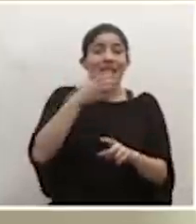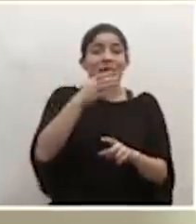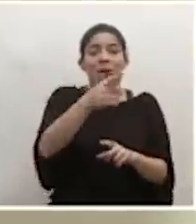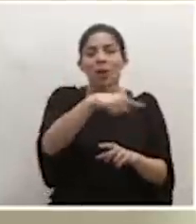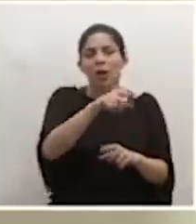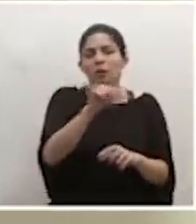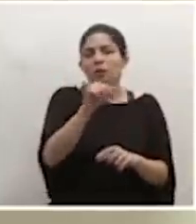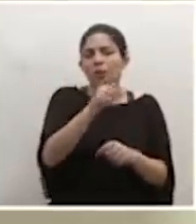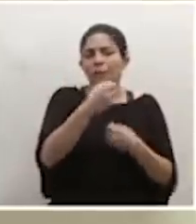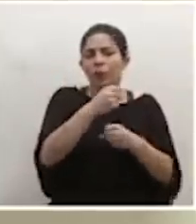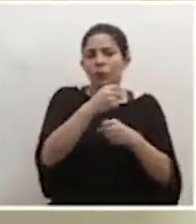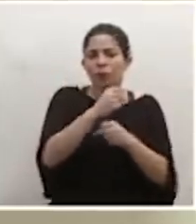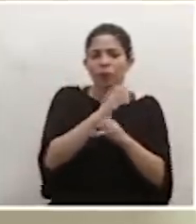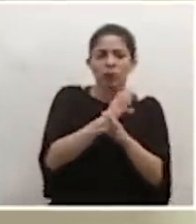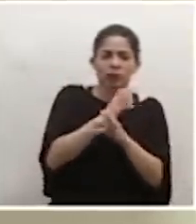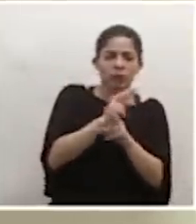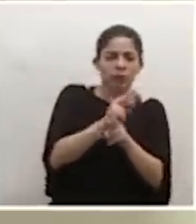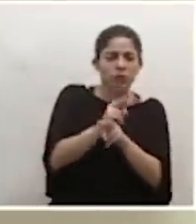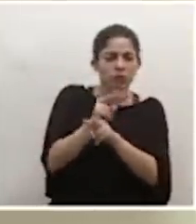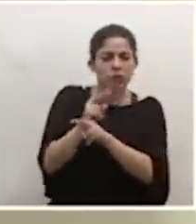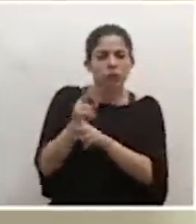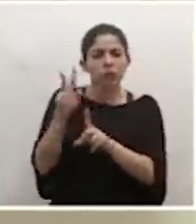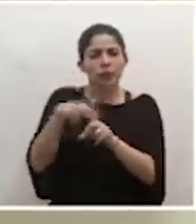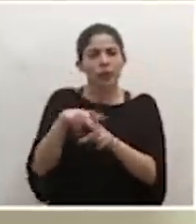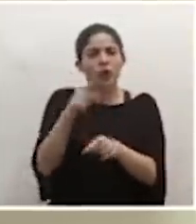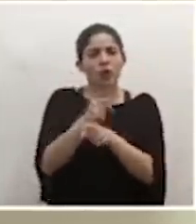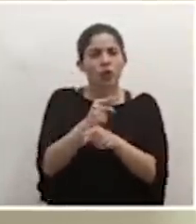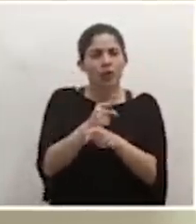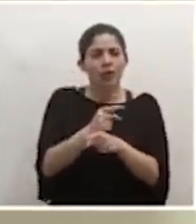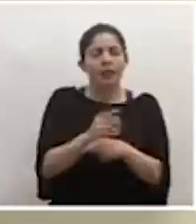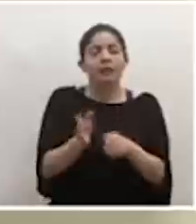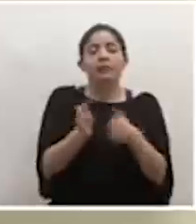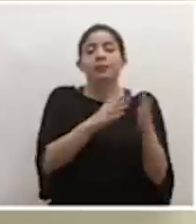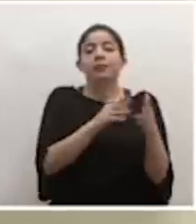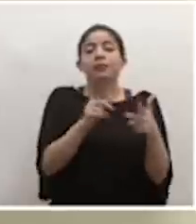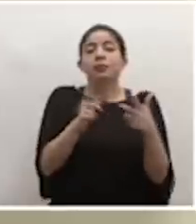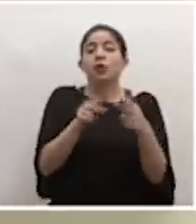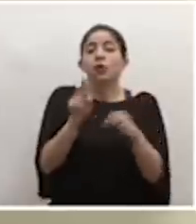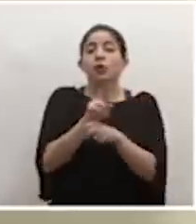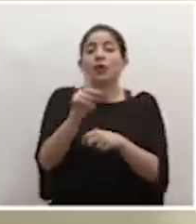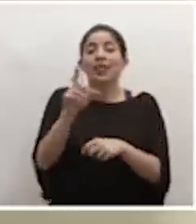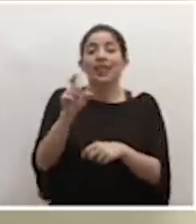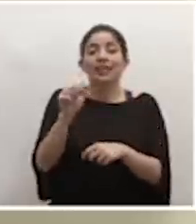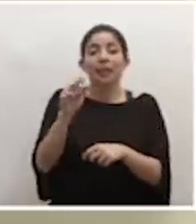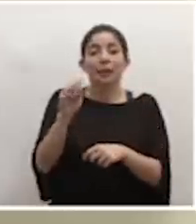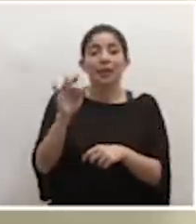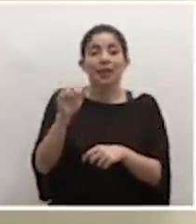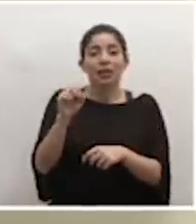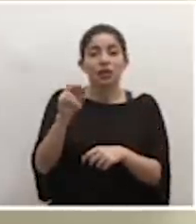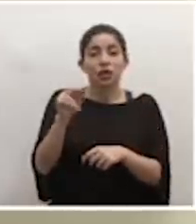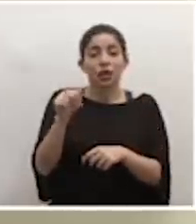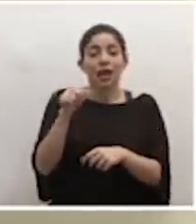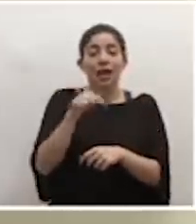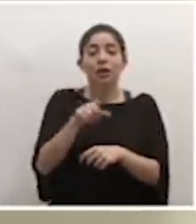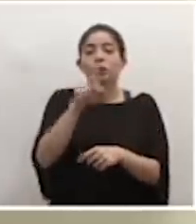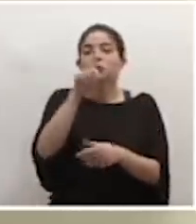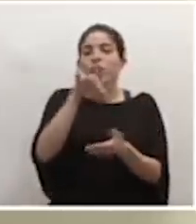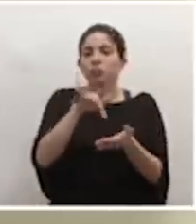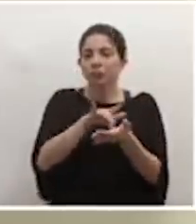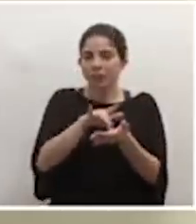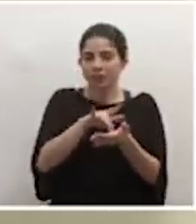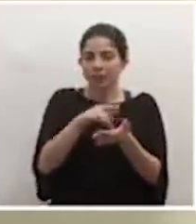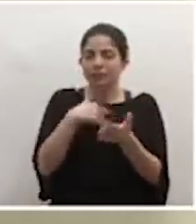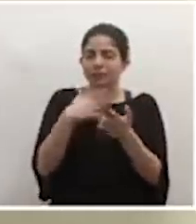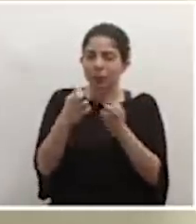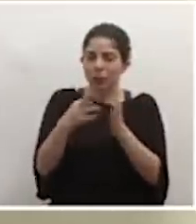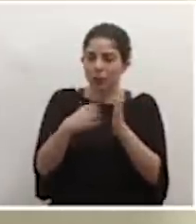estaban velando por eventualmente esa correcta implementación. Con el uso de la dexametasona, ya dijimos que es un medicamento y aquí quiero insistir, que